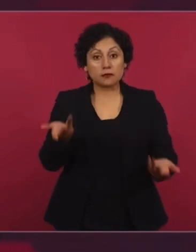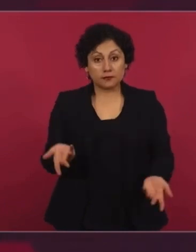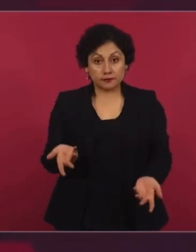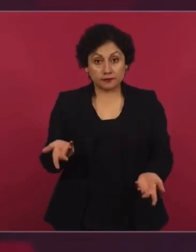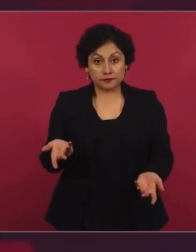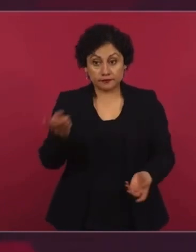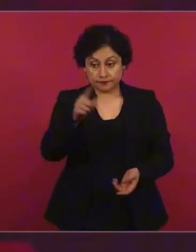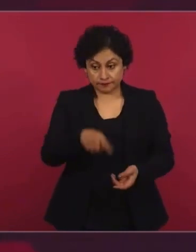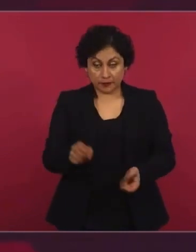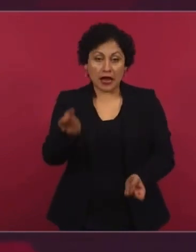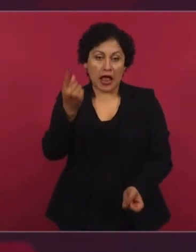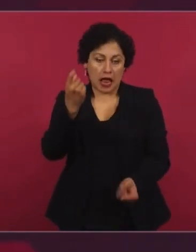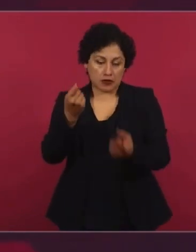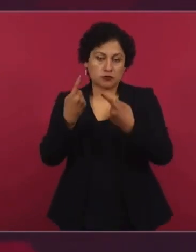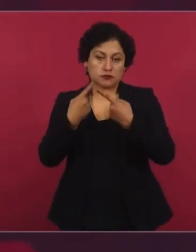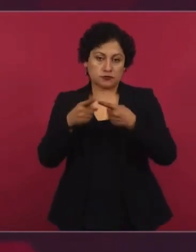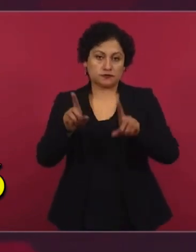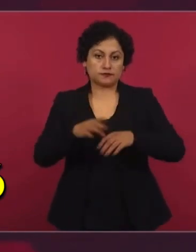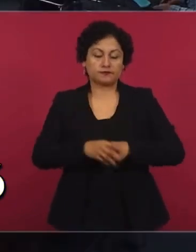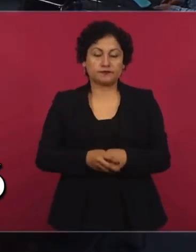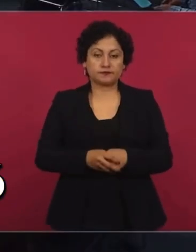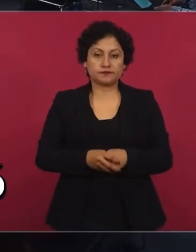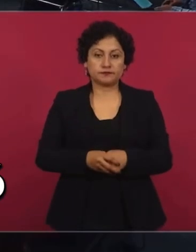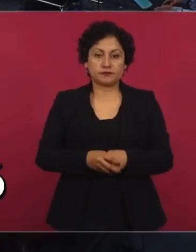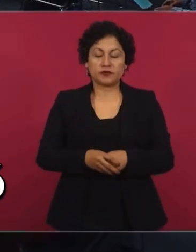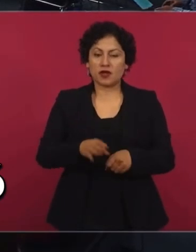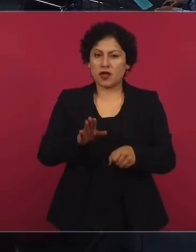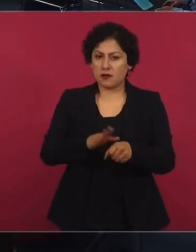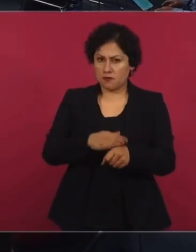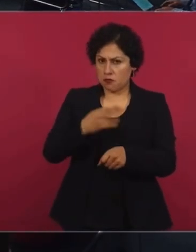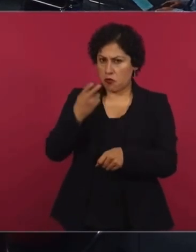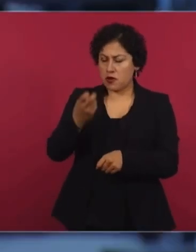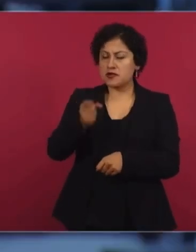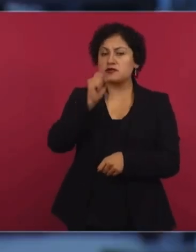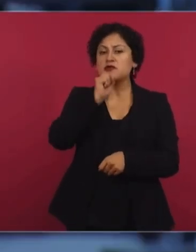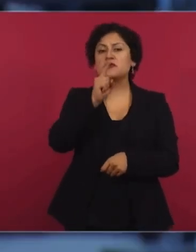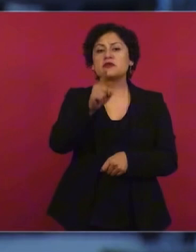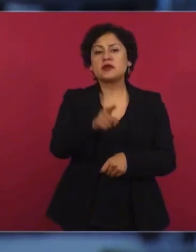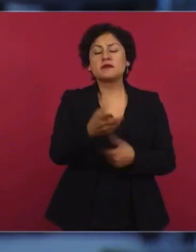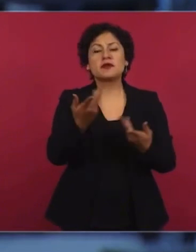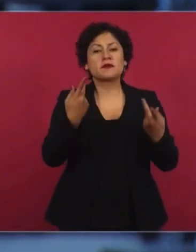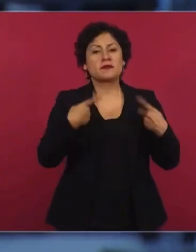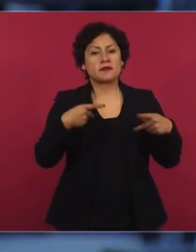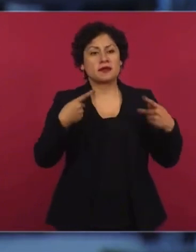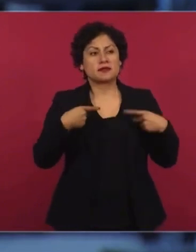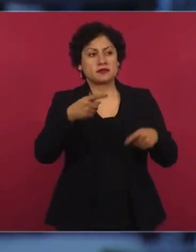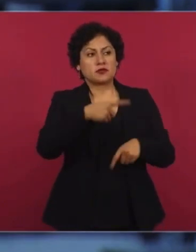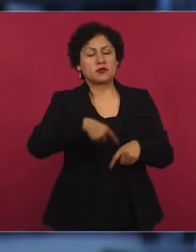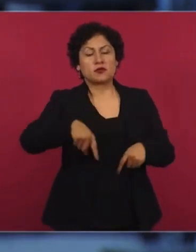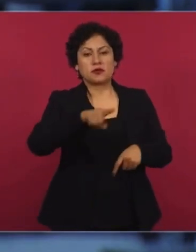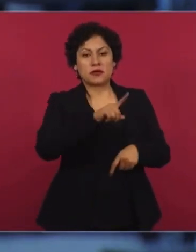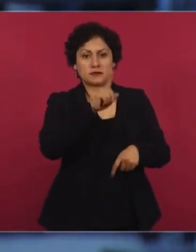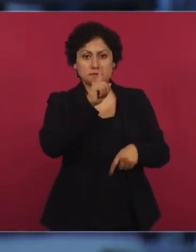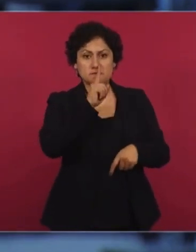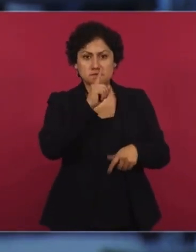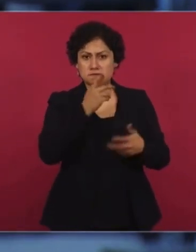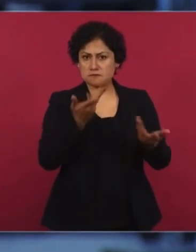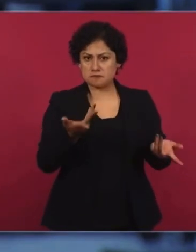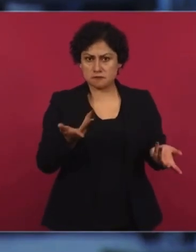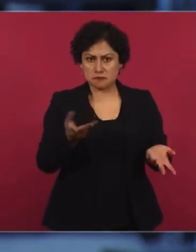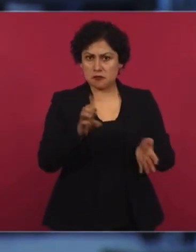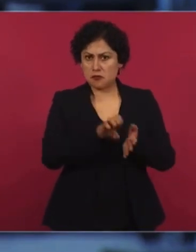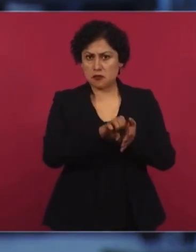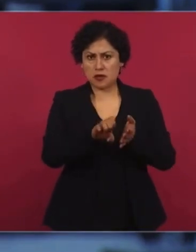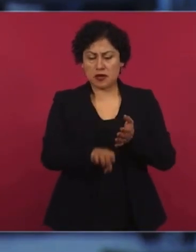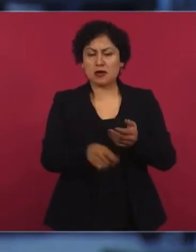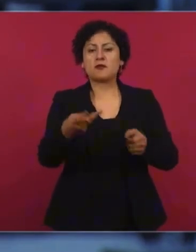Y por eso tiene que haber silencio también con lo que sucedió en el caso de Ayotzinapa desde la presidencia, desde también como